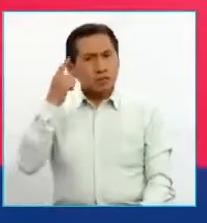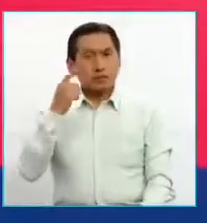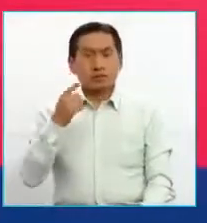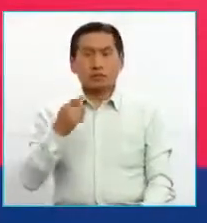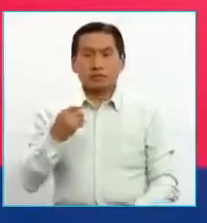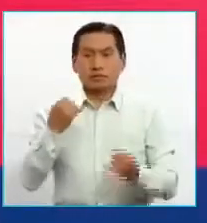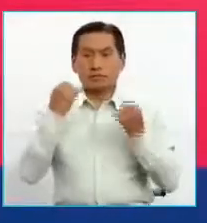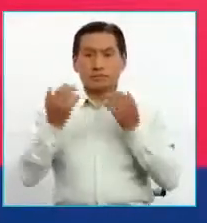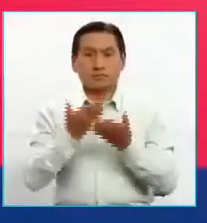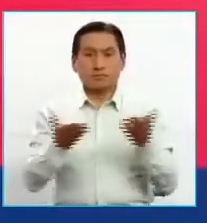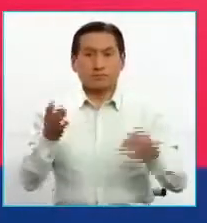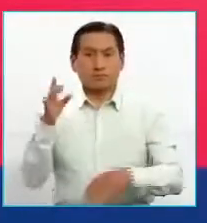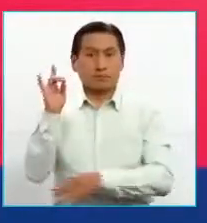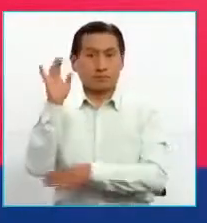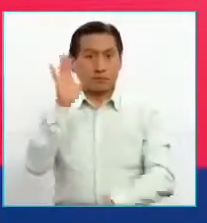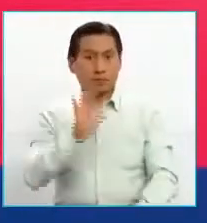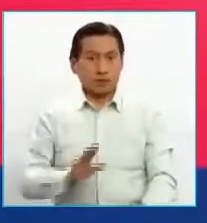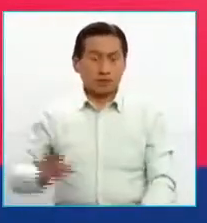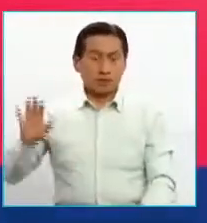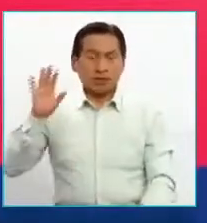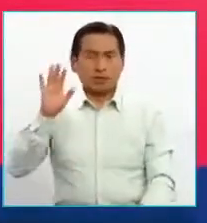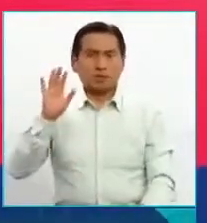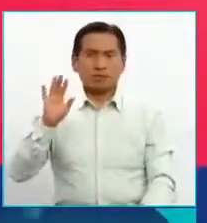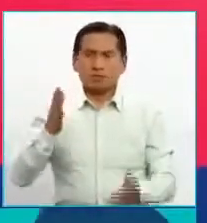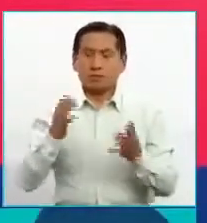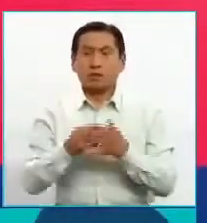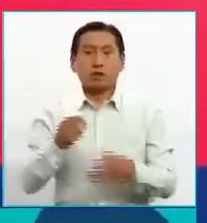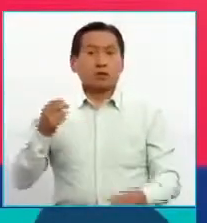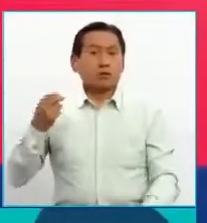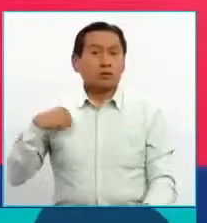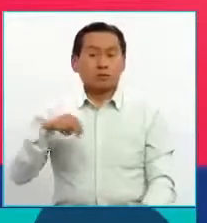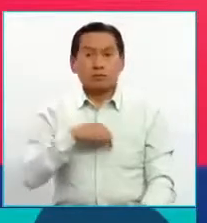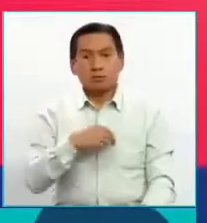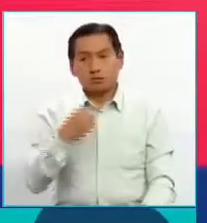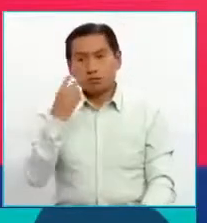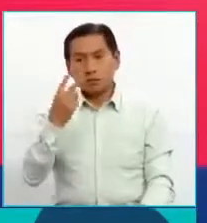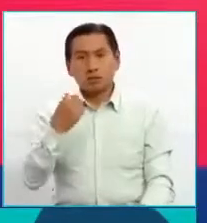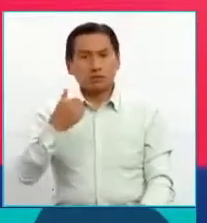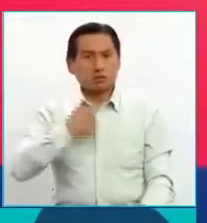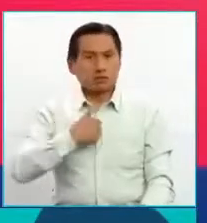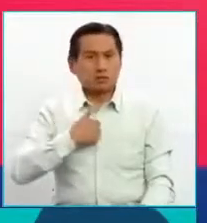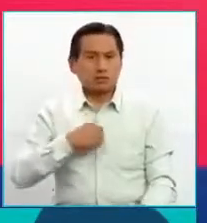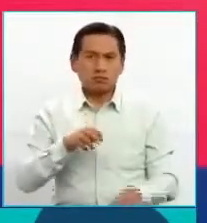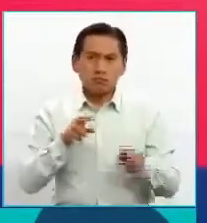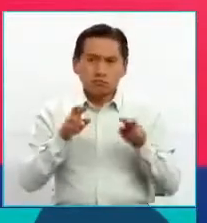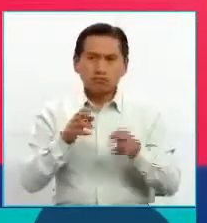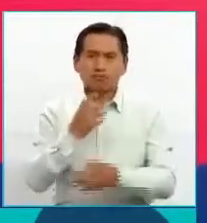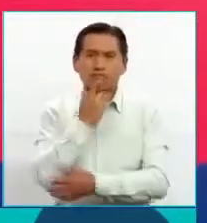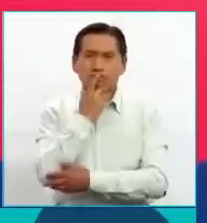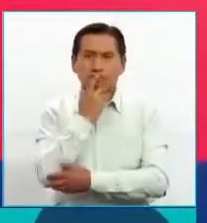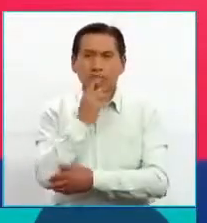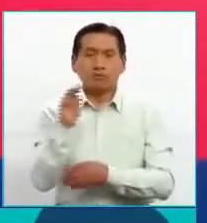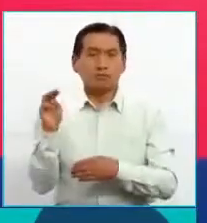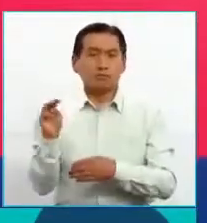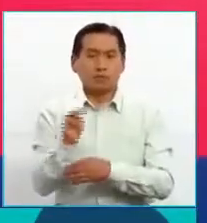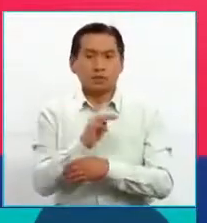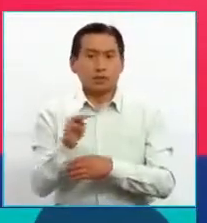al país, según lo que nosotros hemos visto, prácticamente el Ministerio de